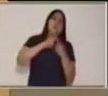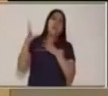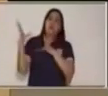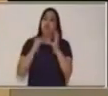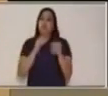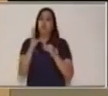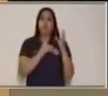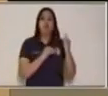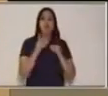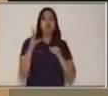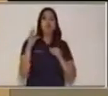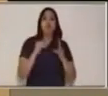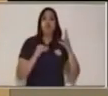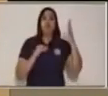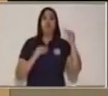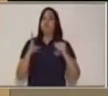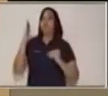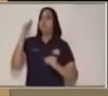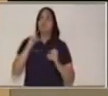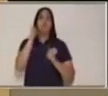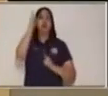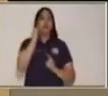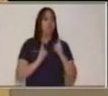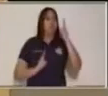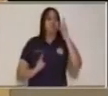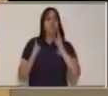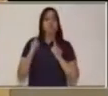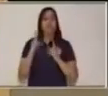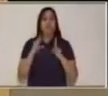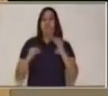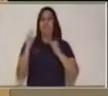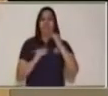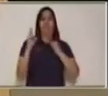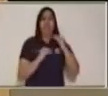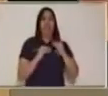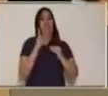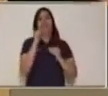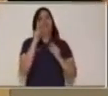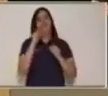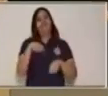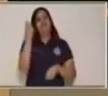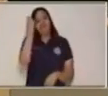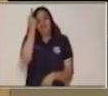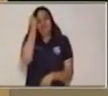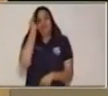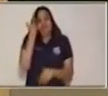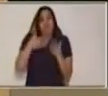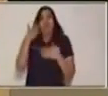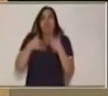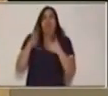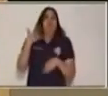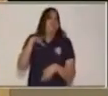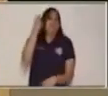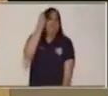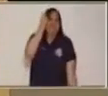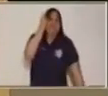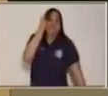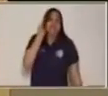uno va tomando turnos para hablar. Recuerda que si hablamos todos juntos, no nos entendemos.